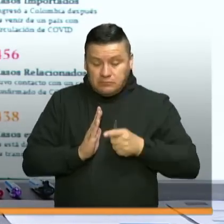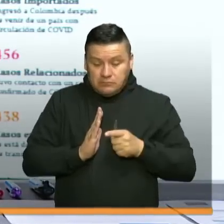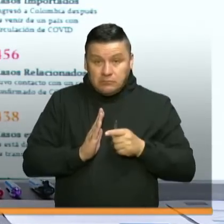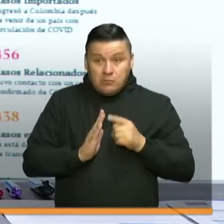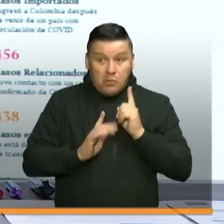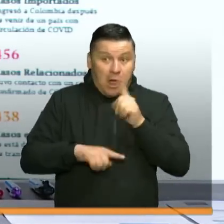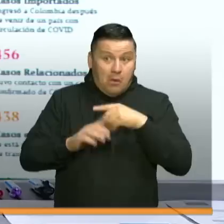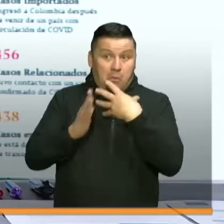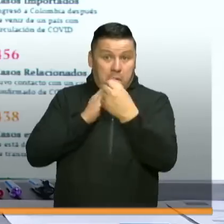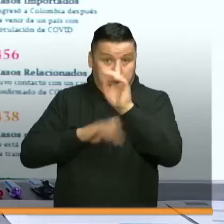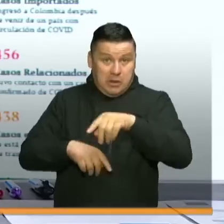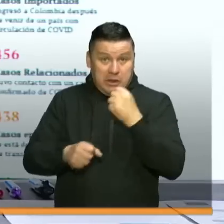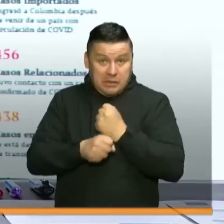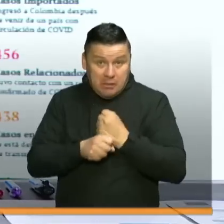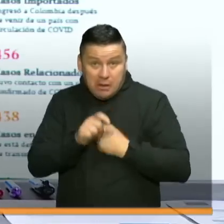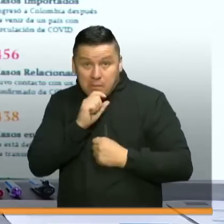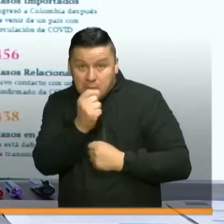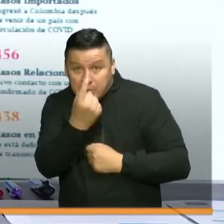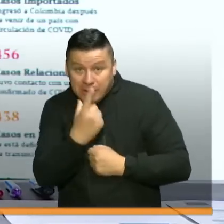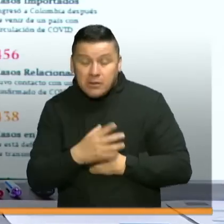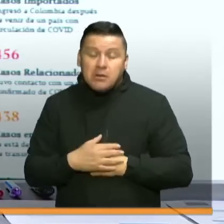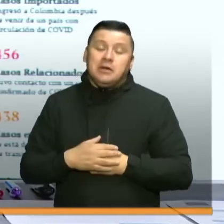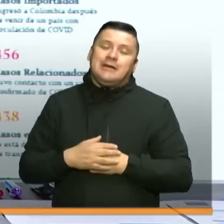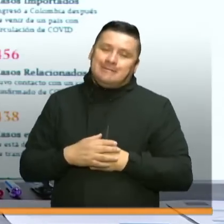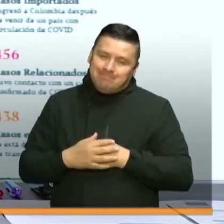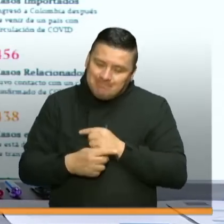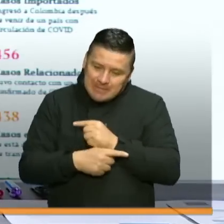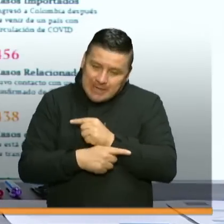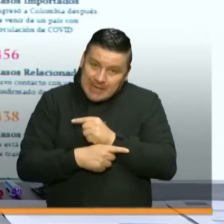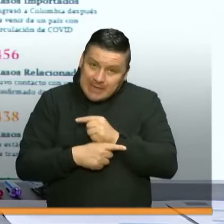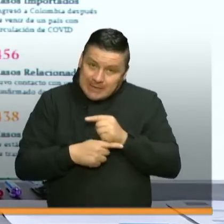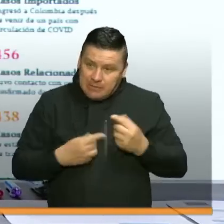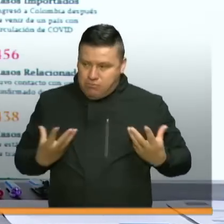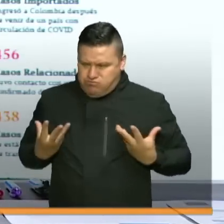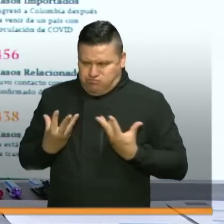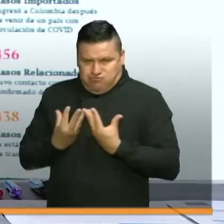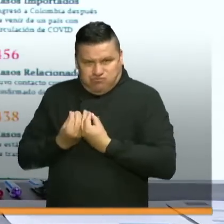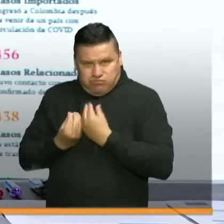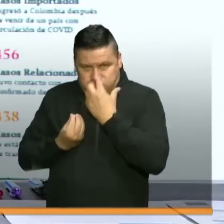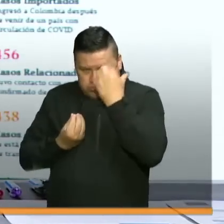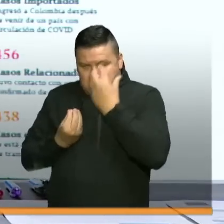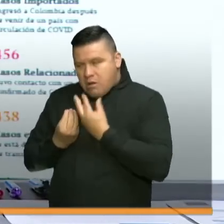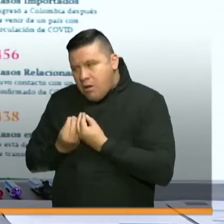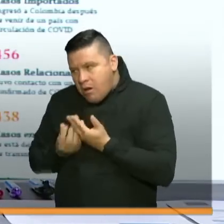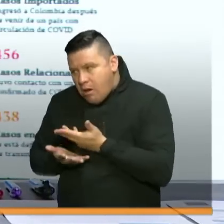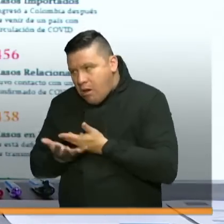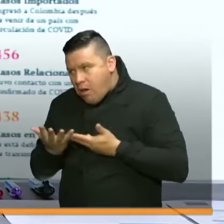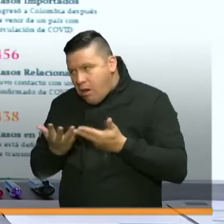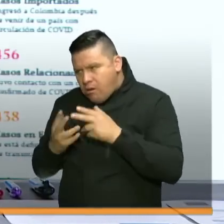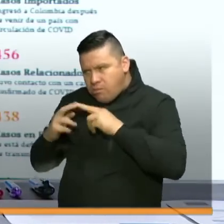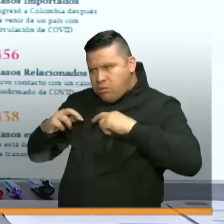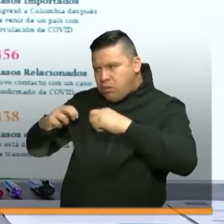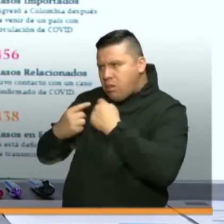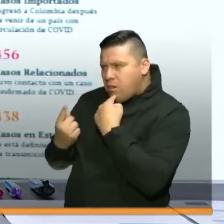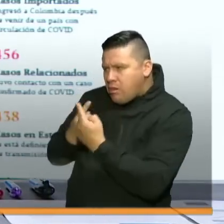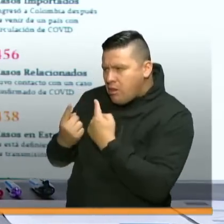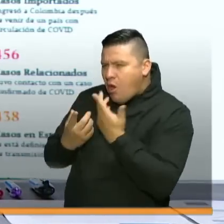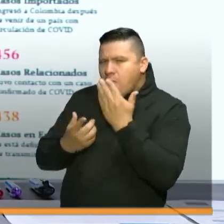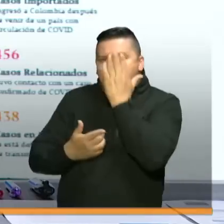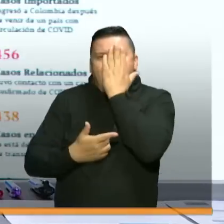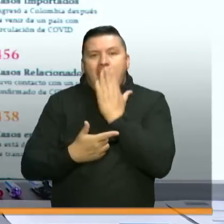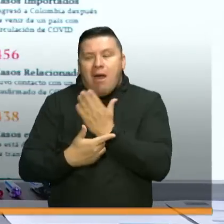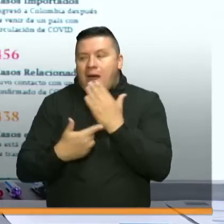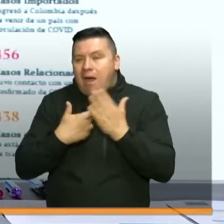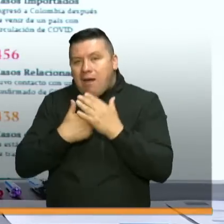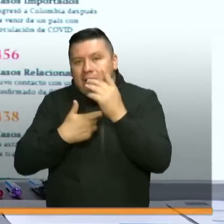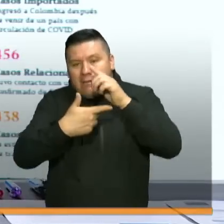salir a trabajar? Pues Paula, lo primero es que esta semana vamos a evaluar con todo el equipo técnico cómo va comportándose la curva epidemiológica